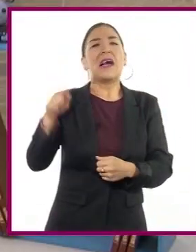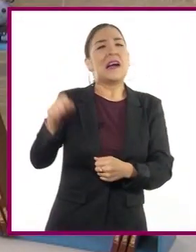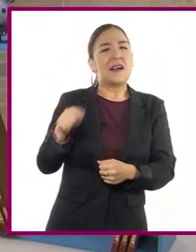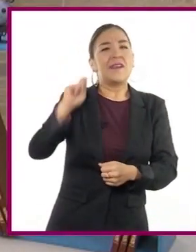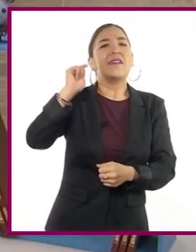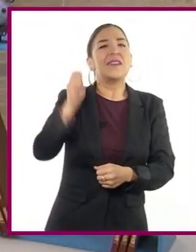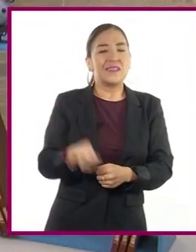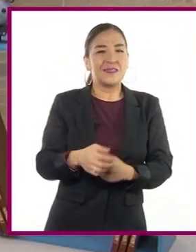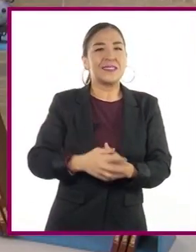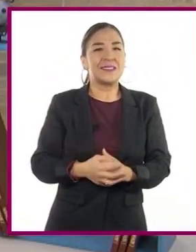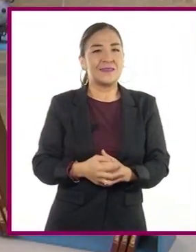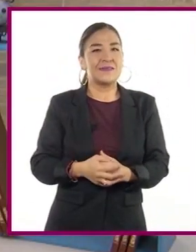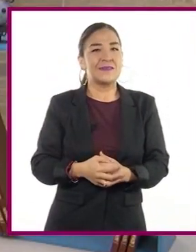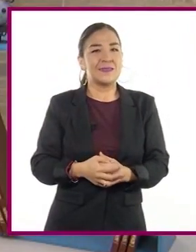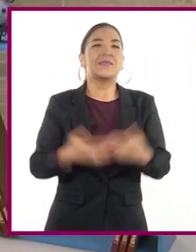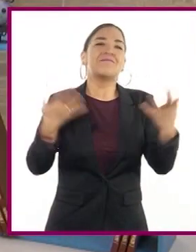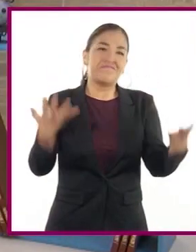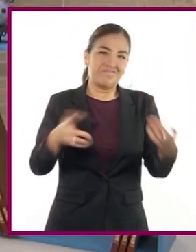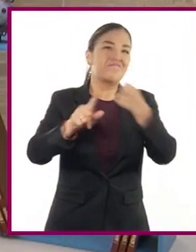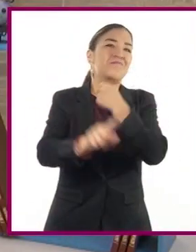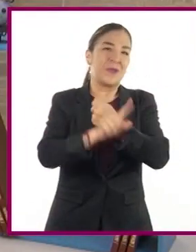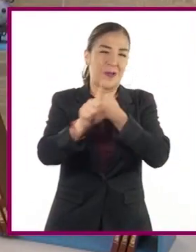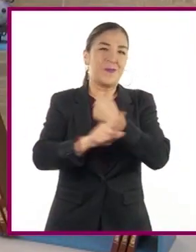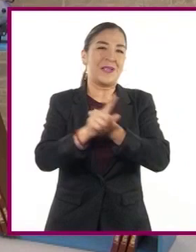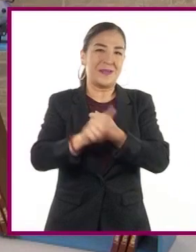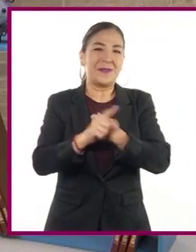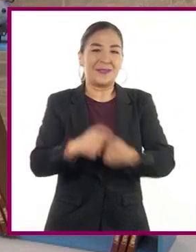definitivamente es un problema.